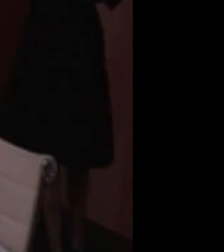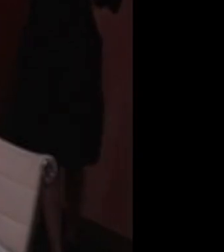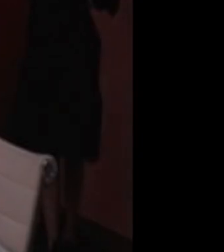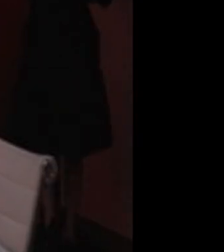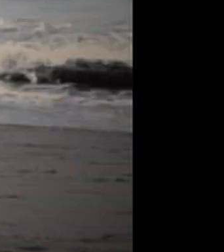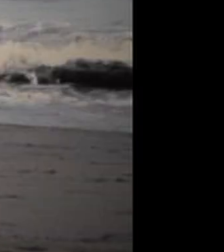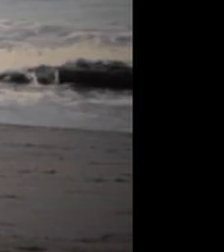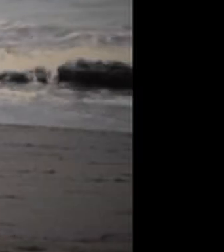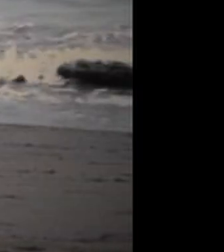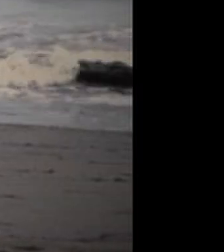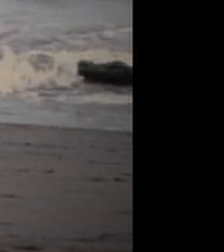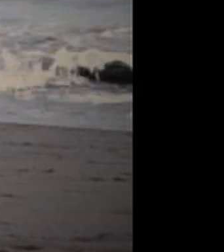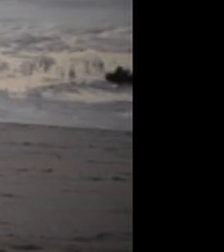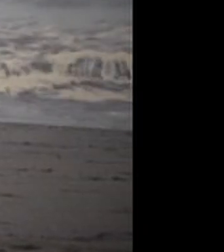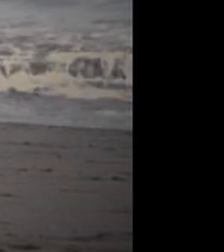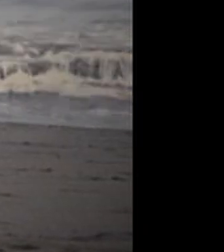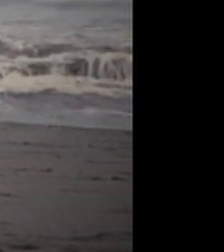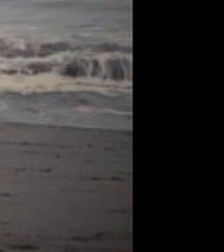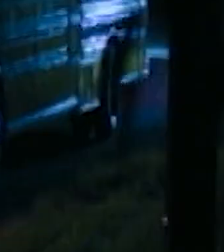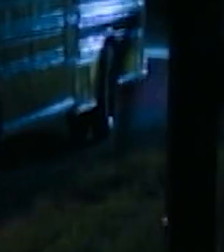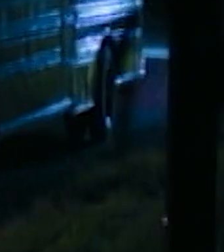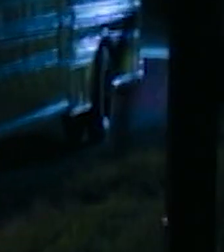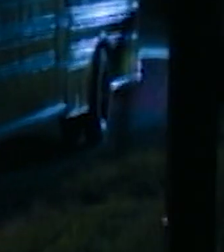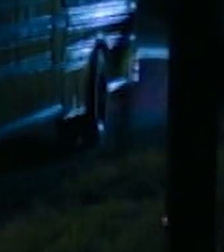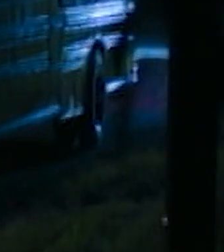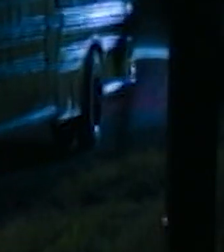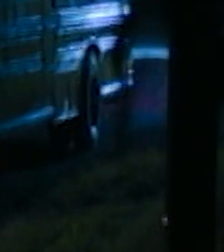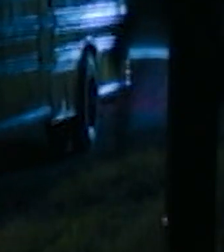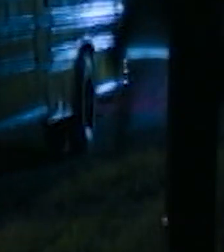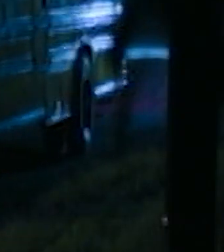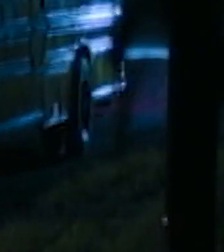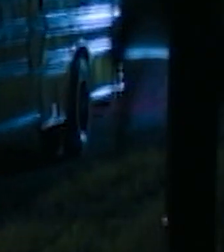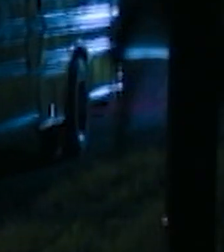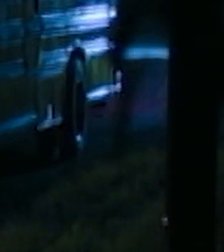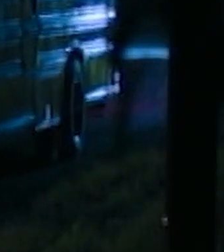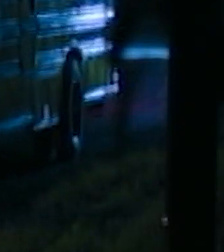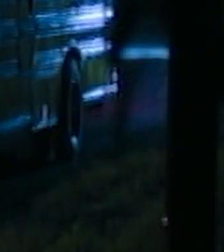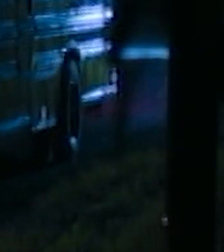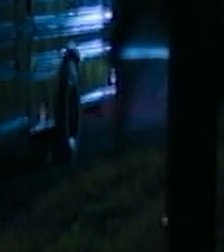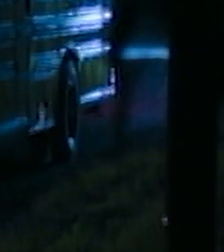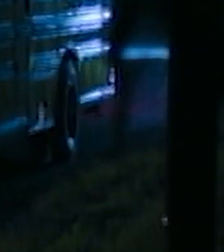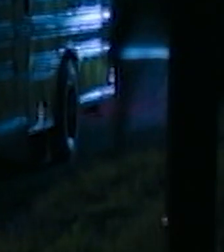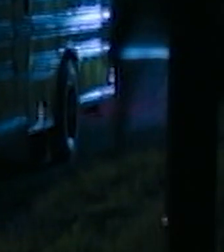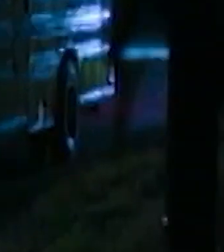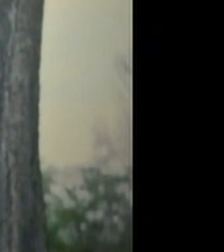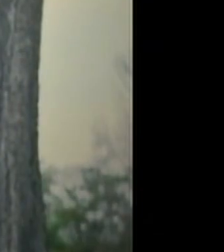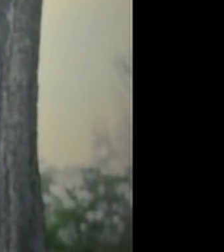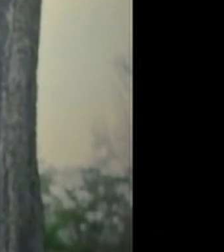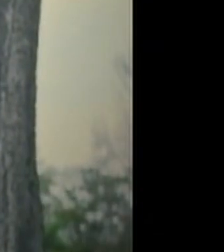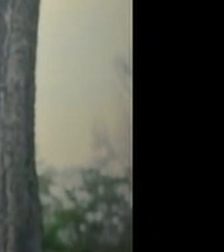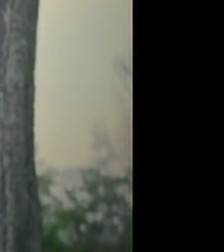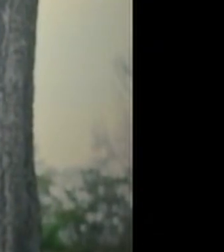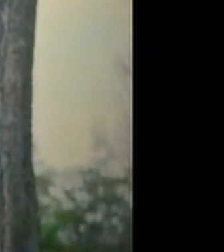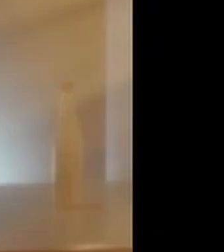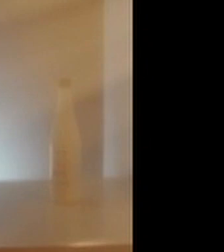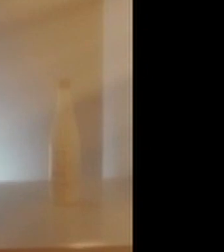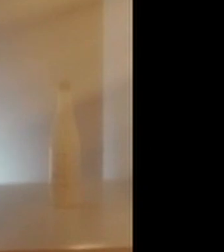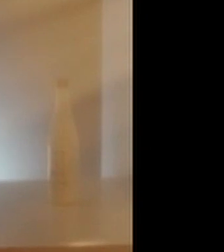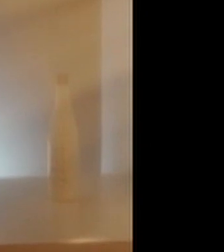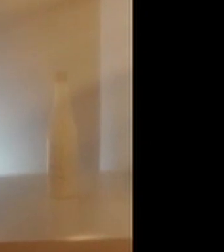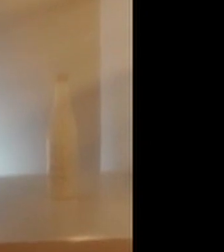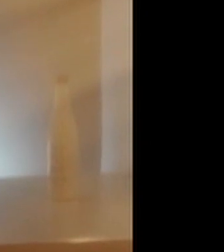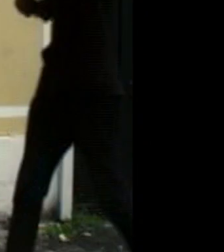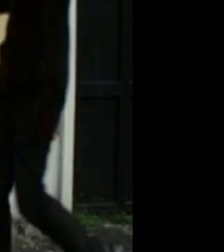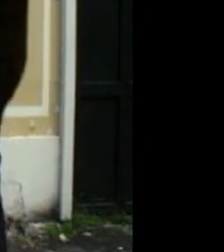cine en cortos el jueves 22 de octubre a las 9 de la noche con filmes de Miranda